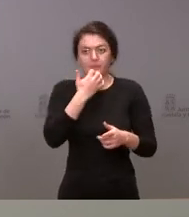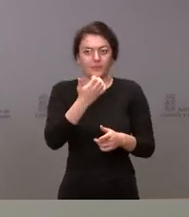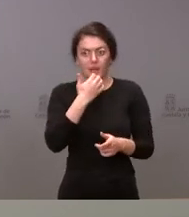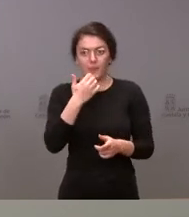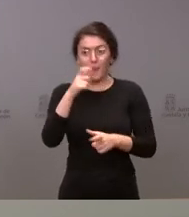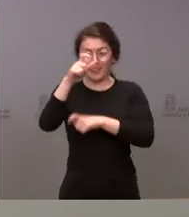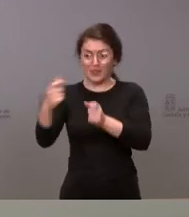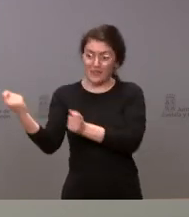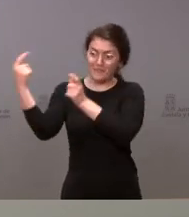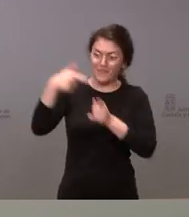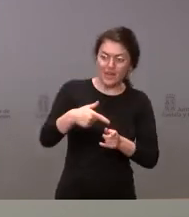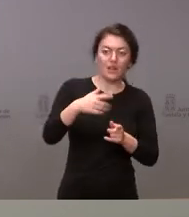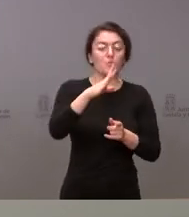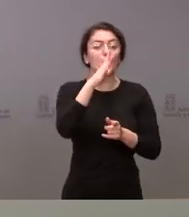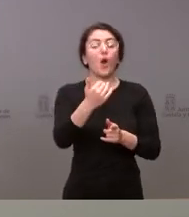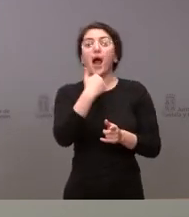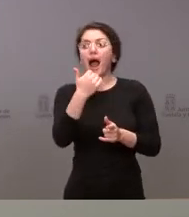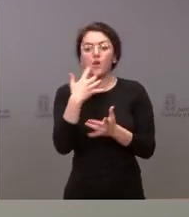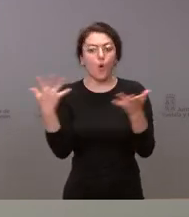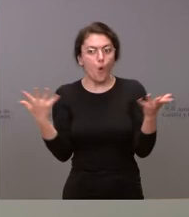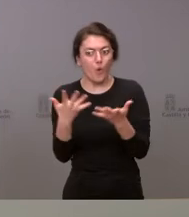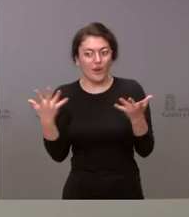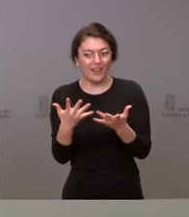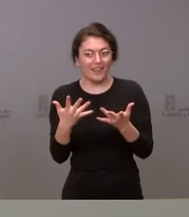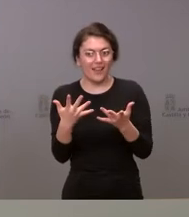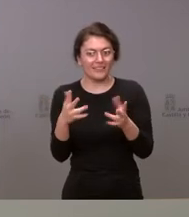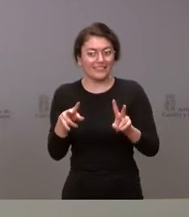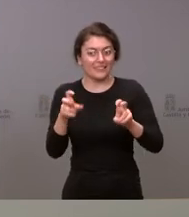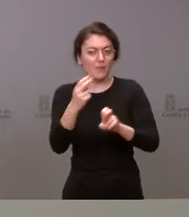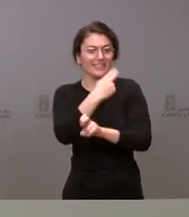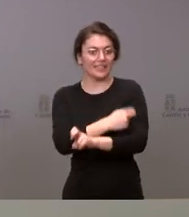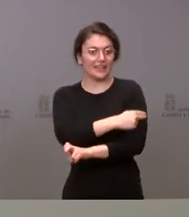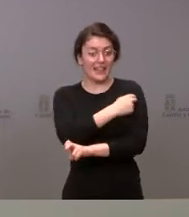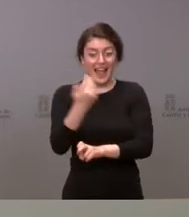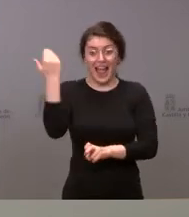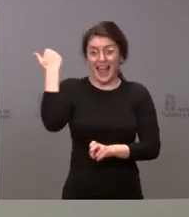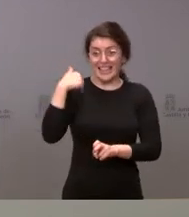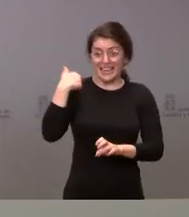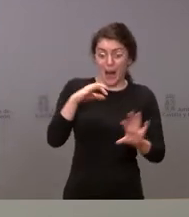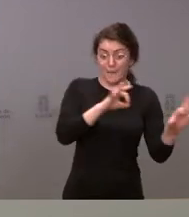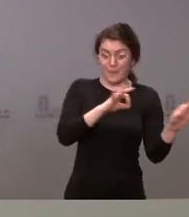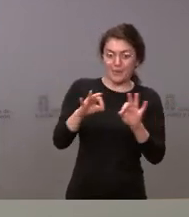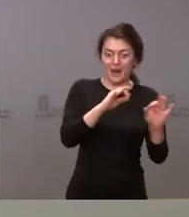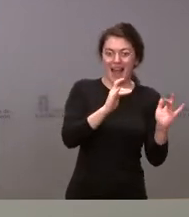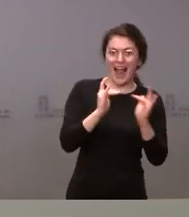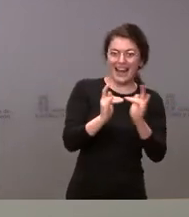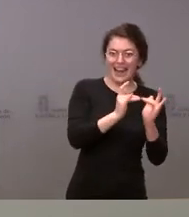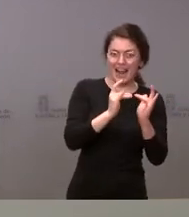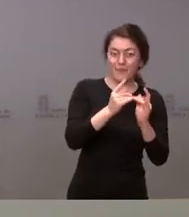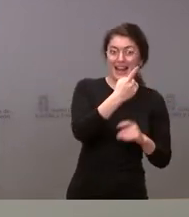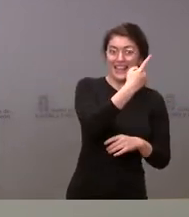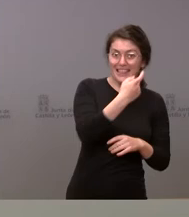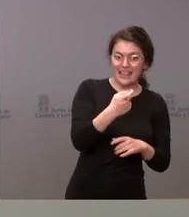atención de urgencia de ámbito sanitario para los cuales hemos habilitado estas 100 camas en planta, 10 en UCI y 26